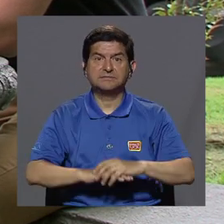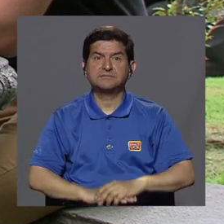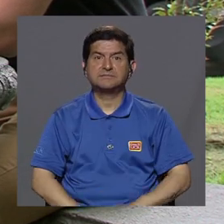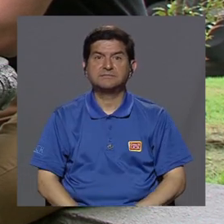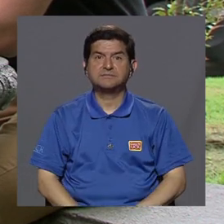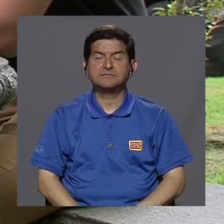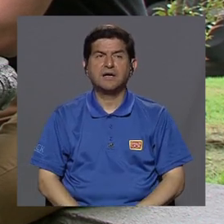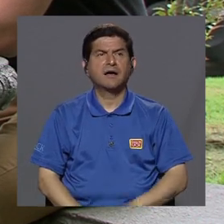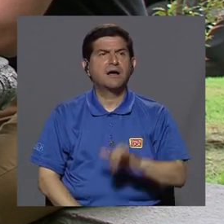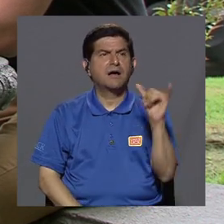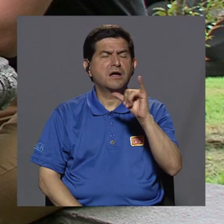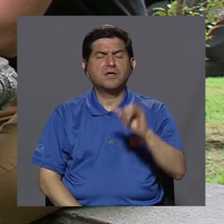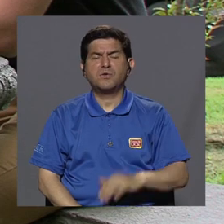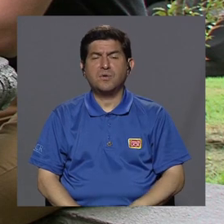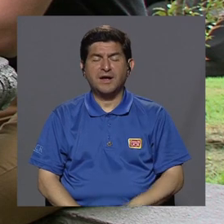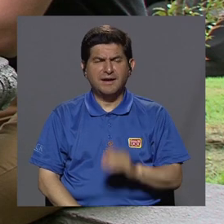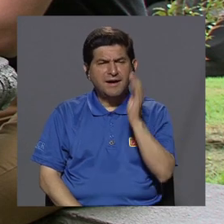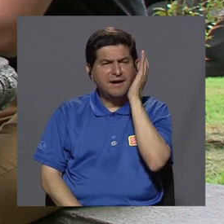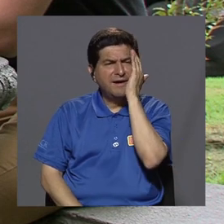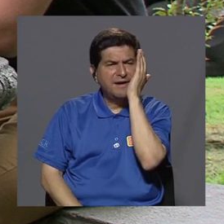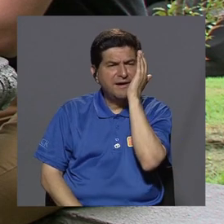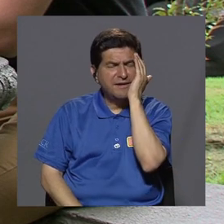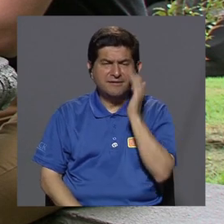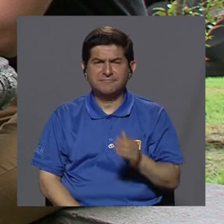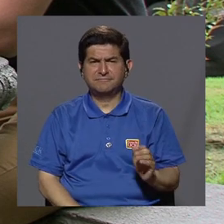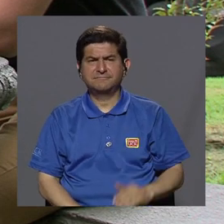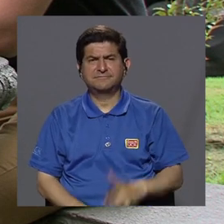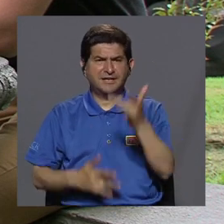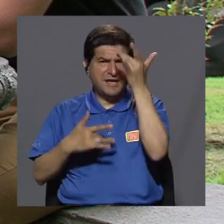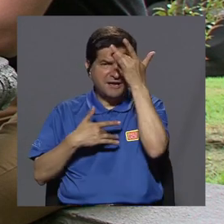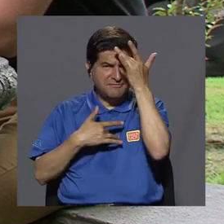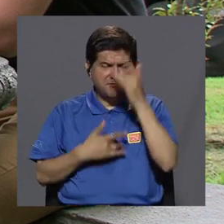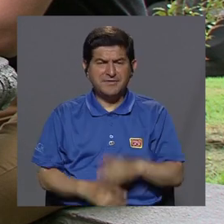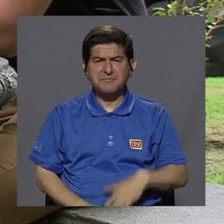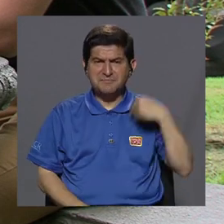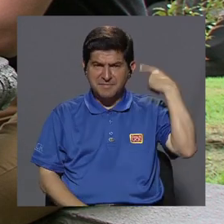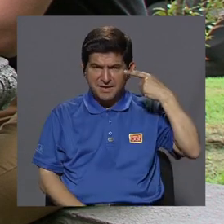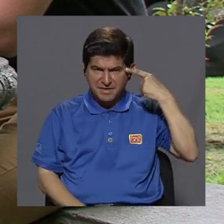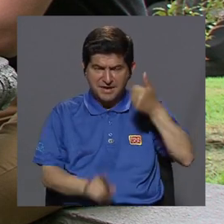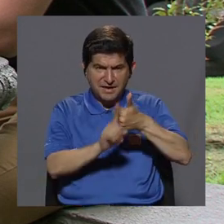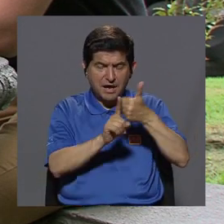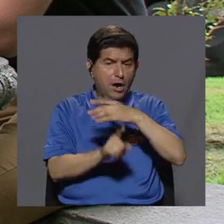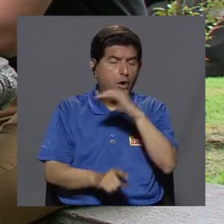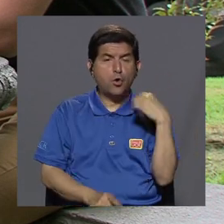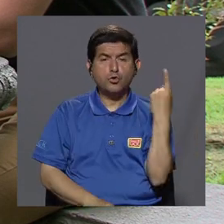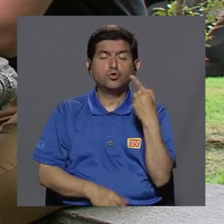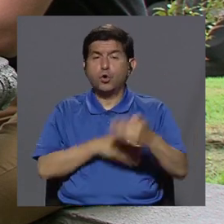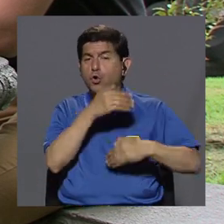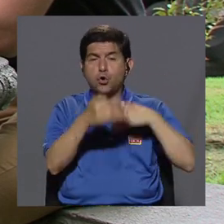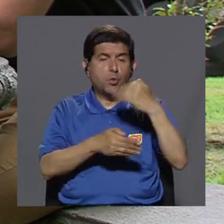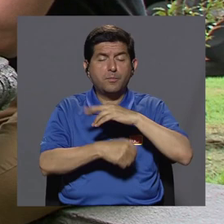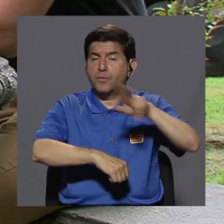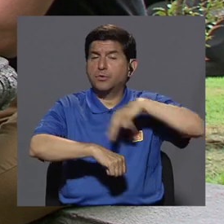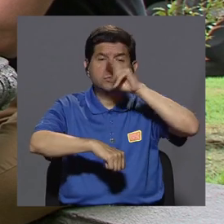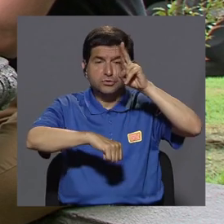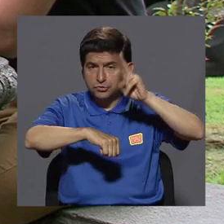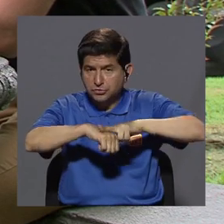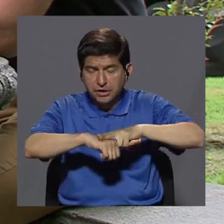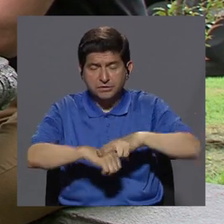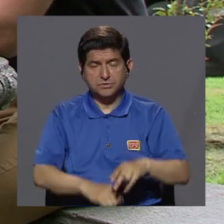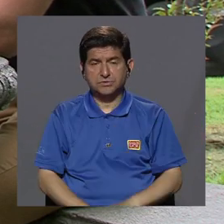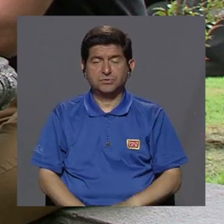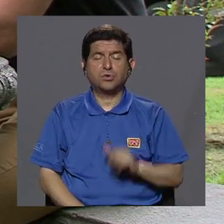que también hay que reconocer cuando una enfermedad es demencial como tal y cuando es nada más el proceso regular de